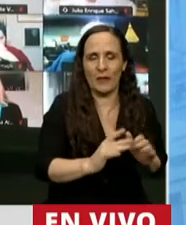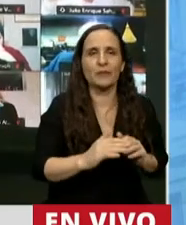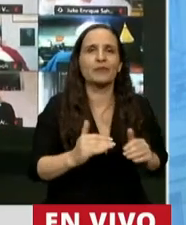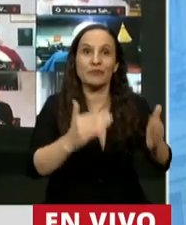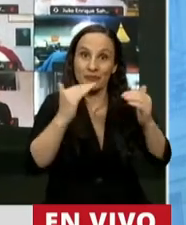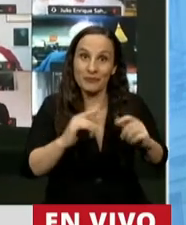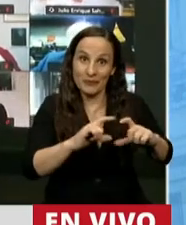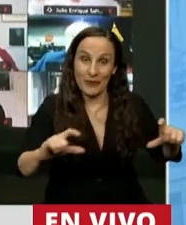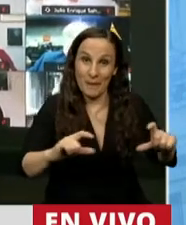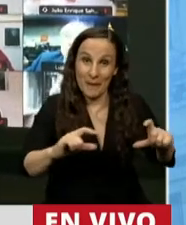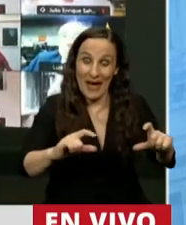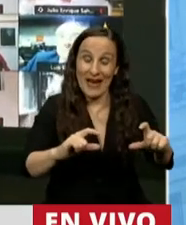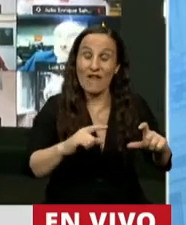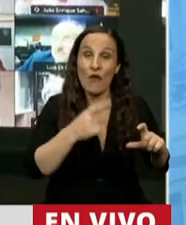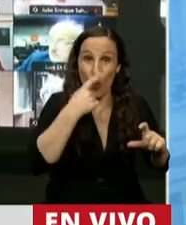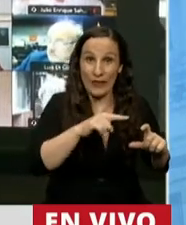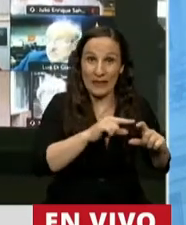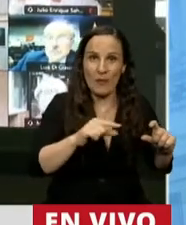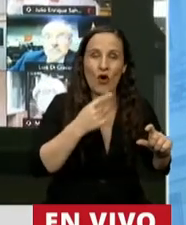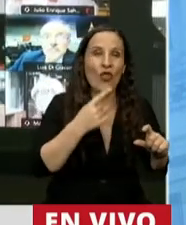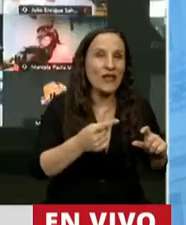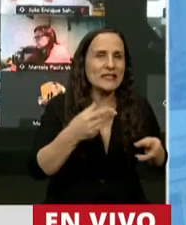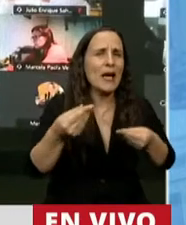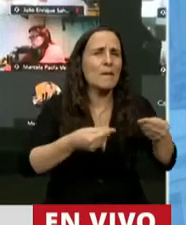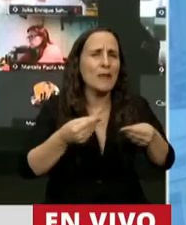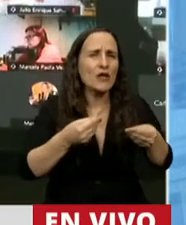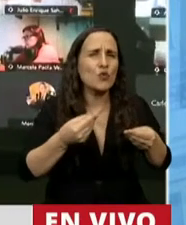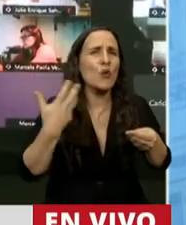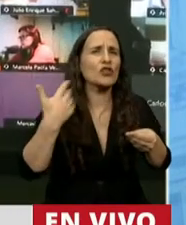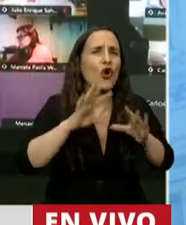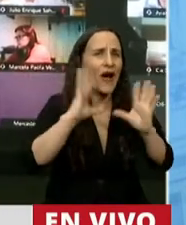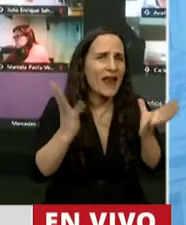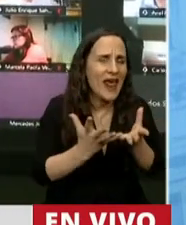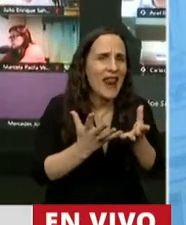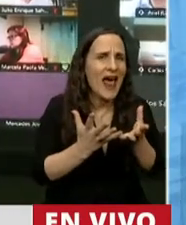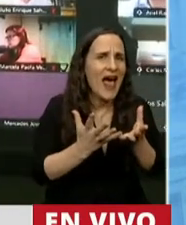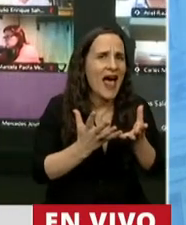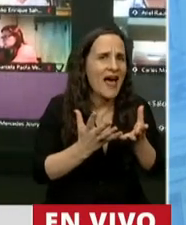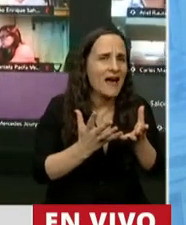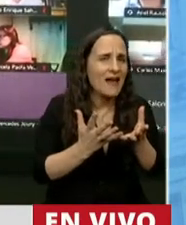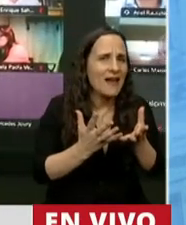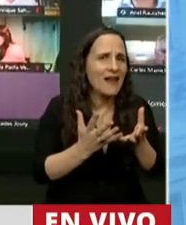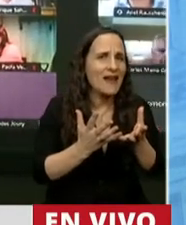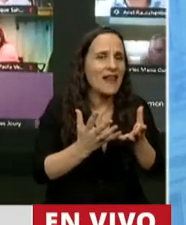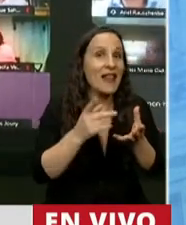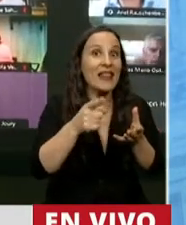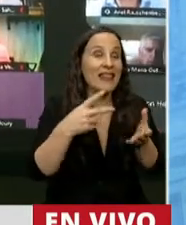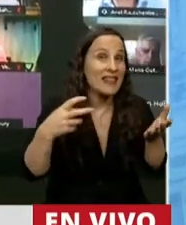este artículo 2 modificado dice, el presupuesto general de la Administración Nacional en cada ejercicio fiscal